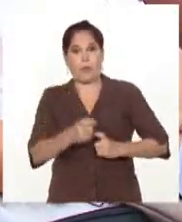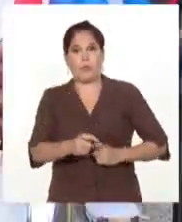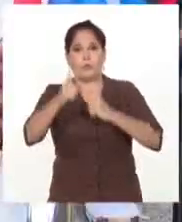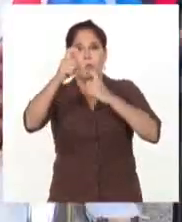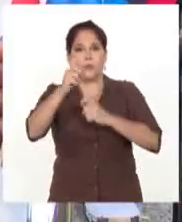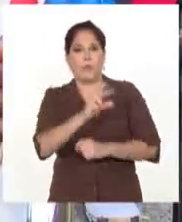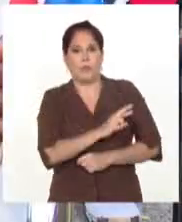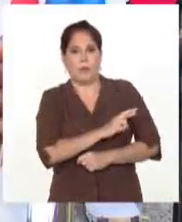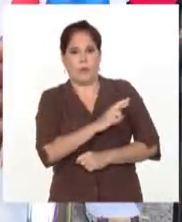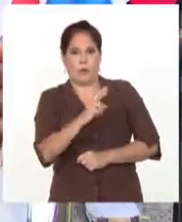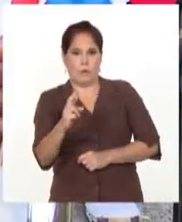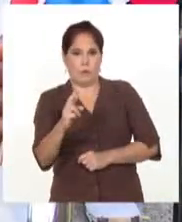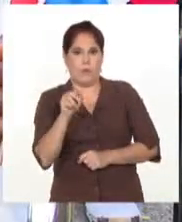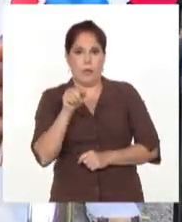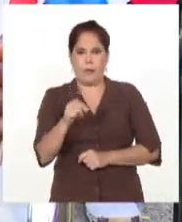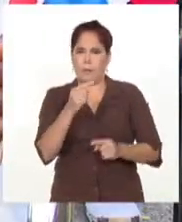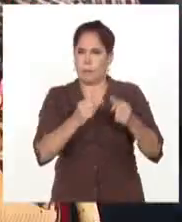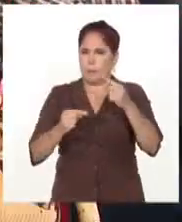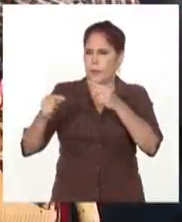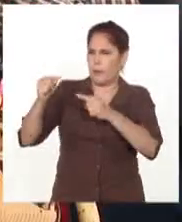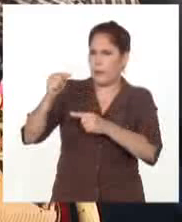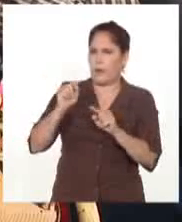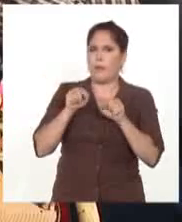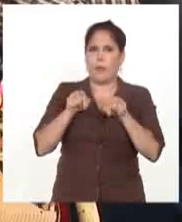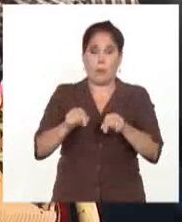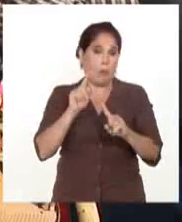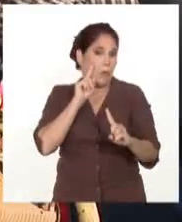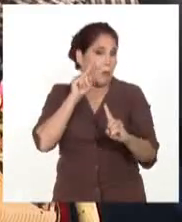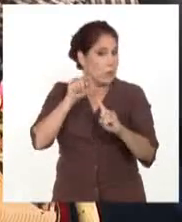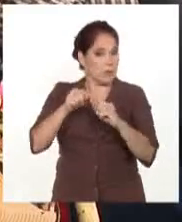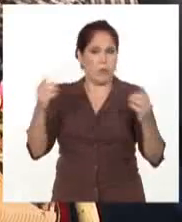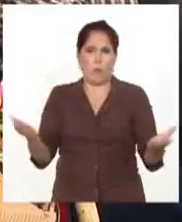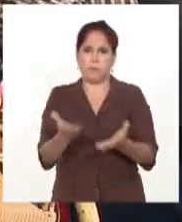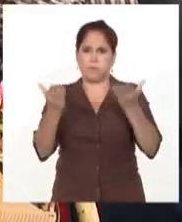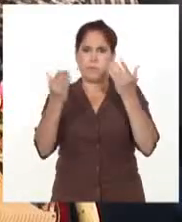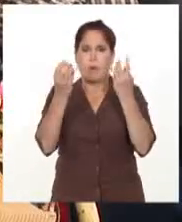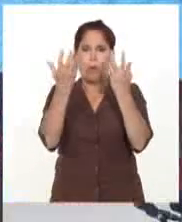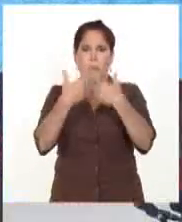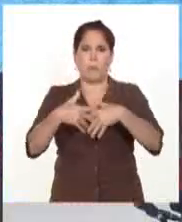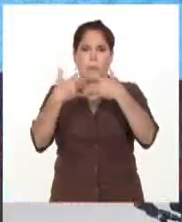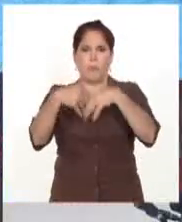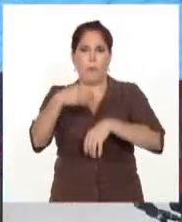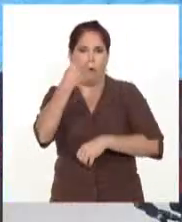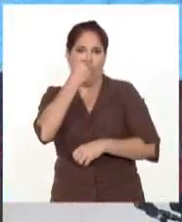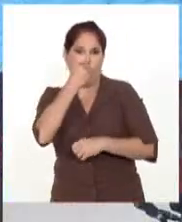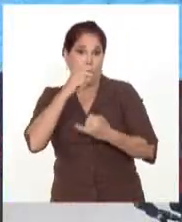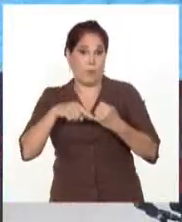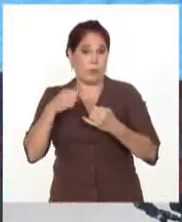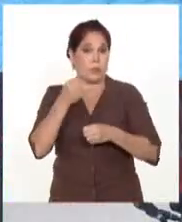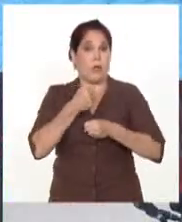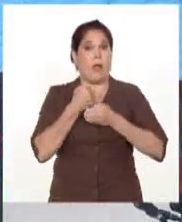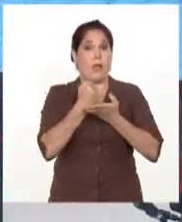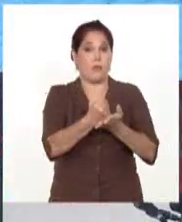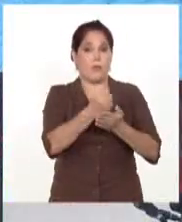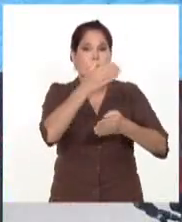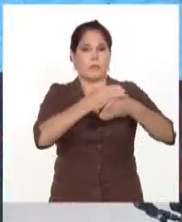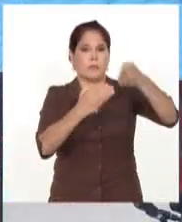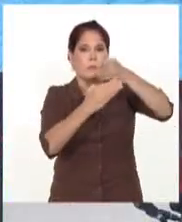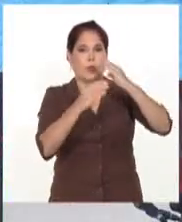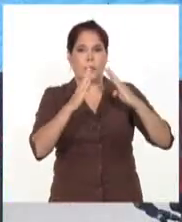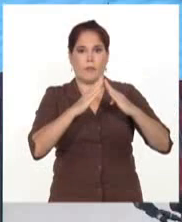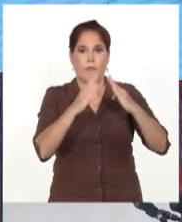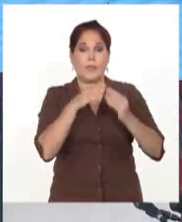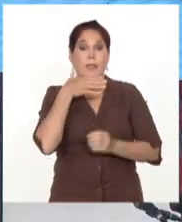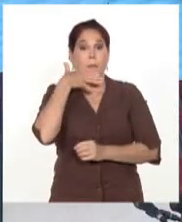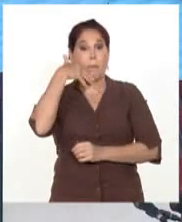revolución, cuyas prioridades estarán encaminadas al crecimiento de la producción de alimentos, construcción de viviendas y el mejoramiento de la